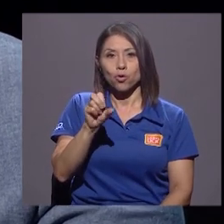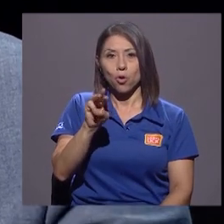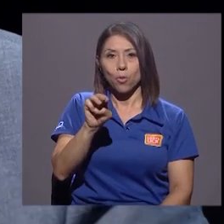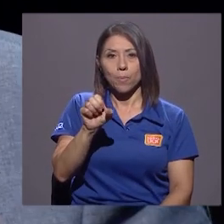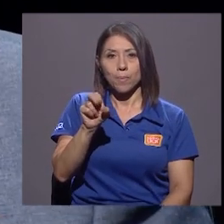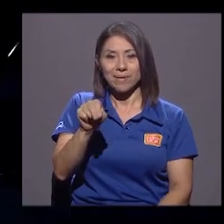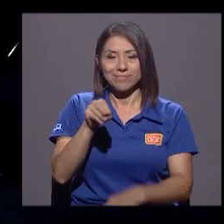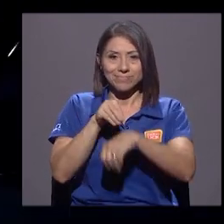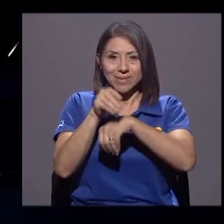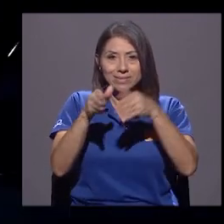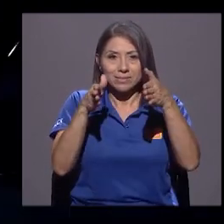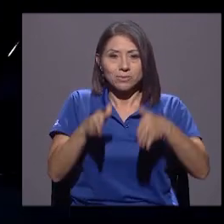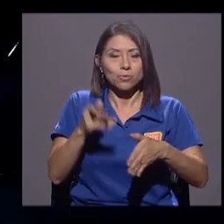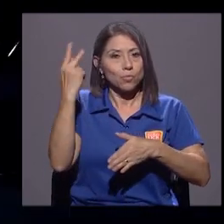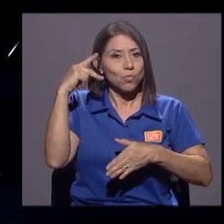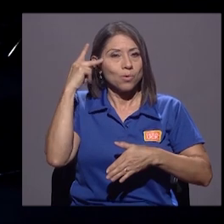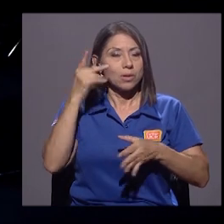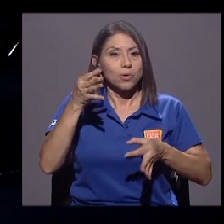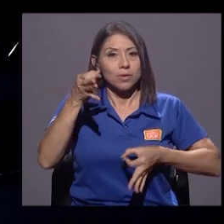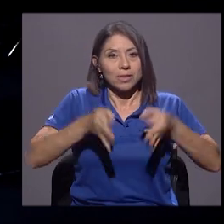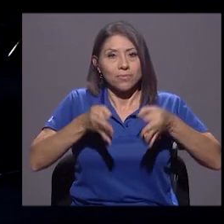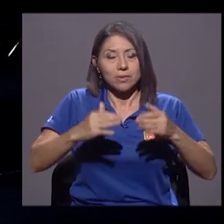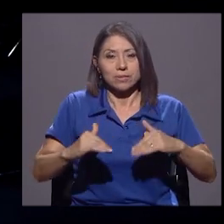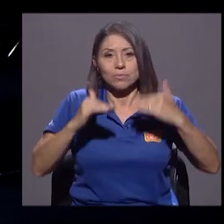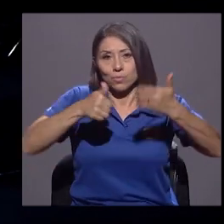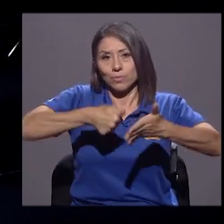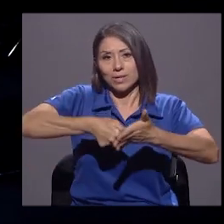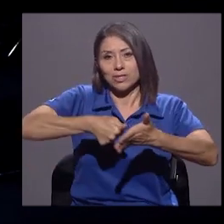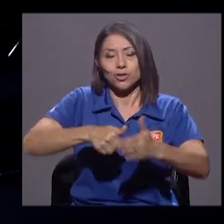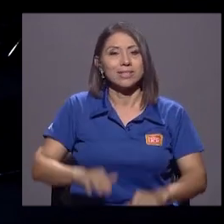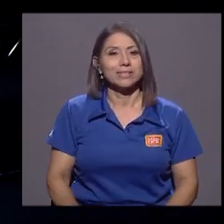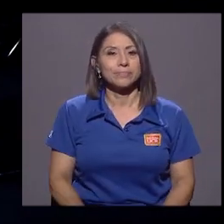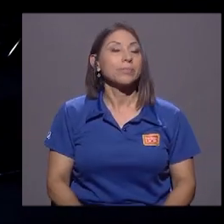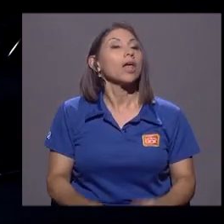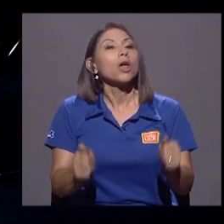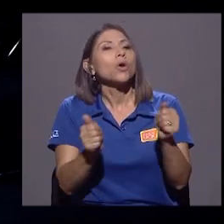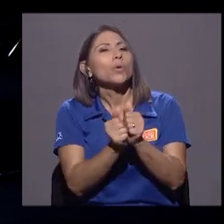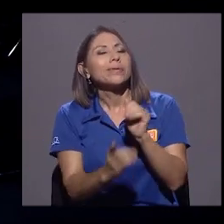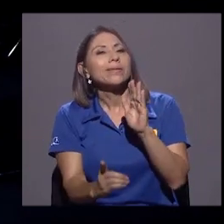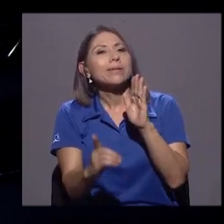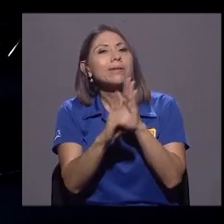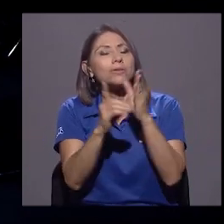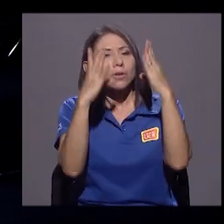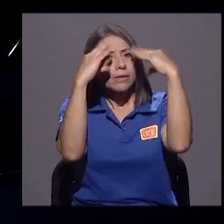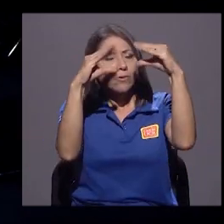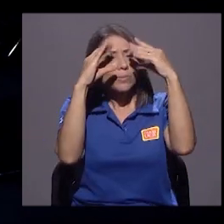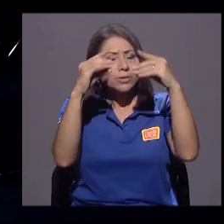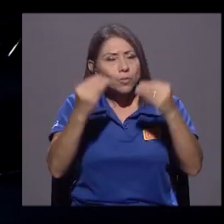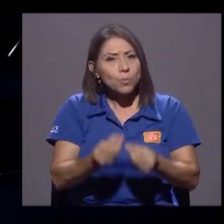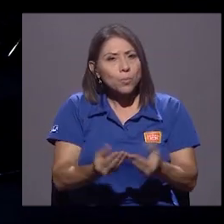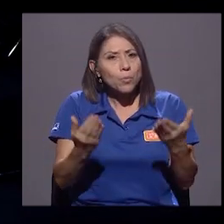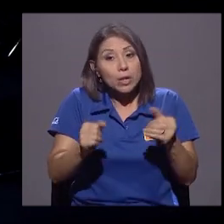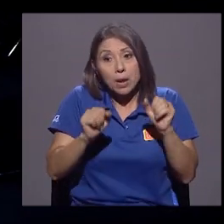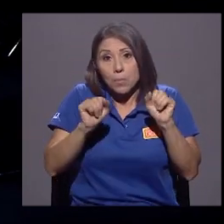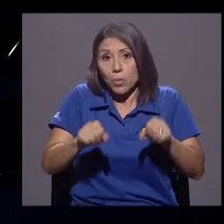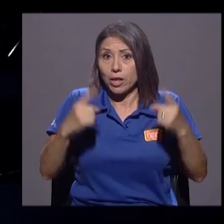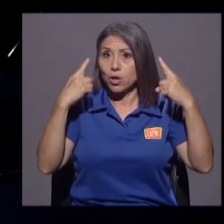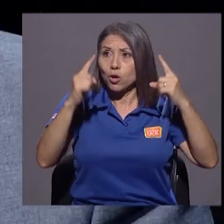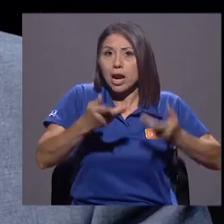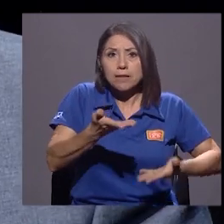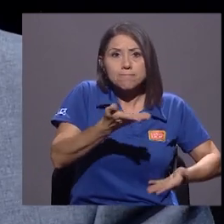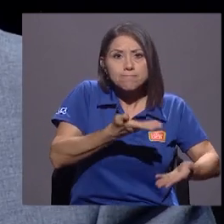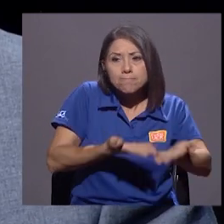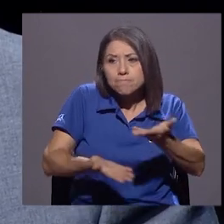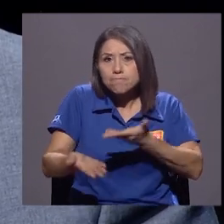Gustavo, desde la posibilidad de lograr desde el derecho a la información pública, la intermediación y cómo